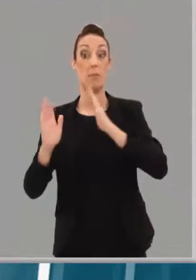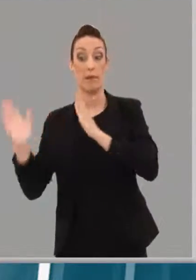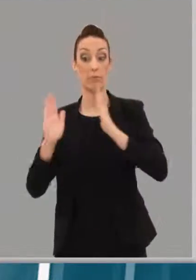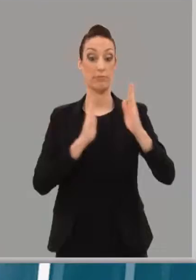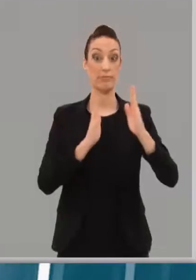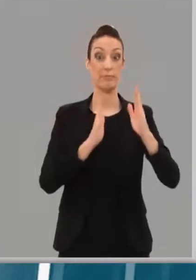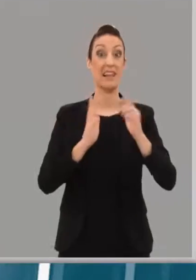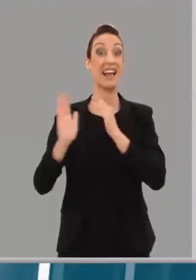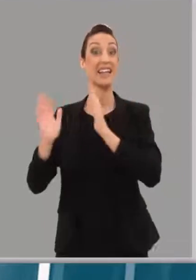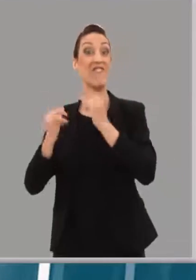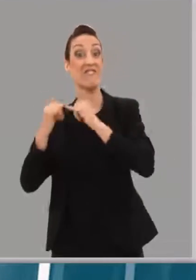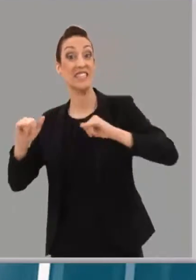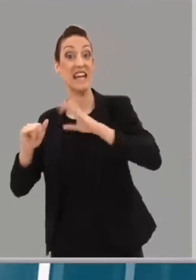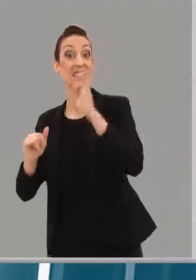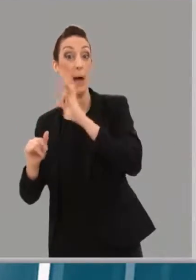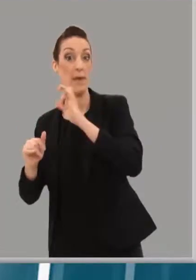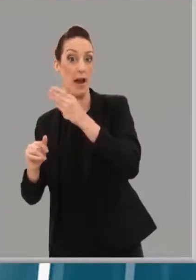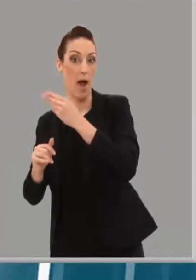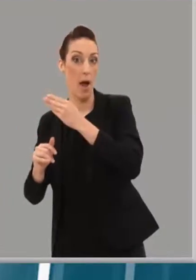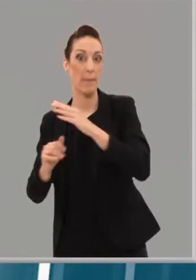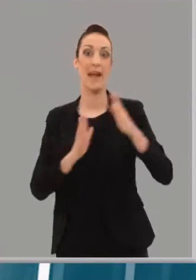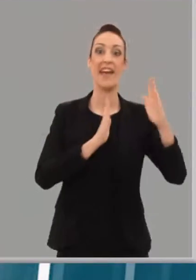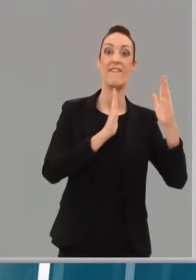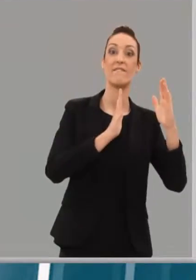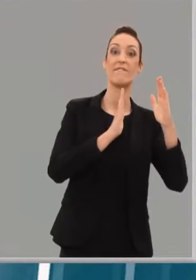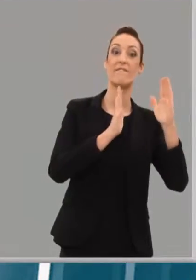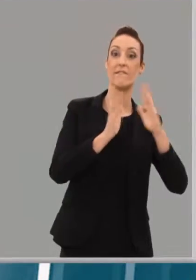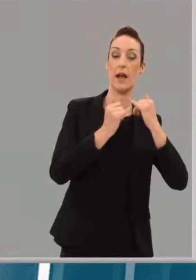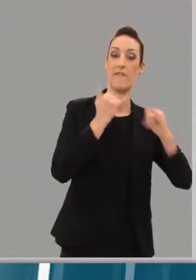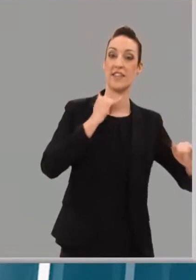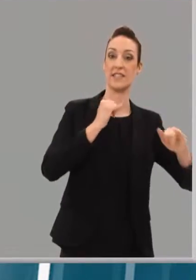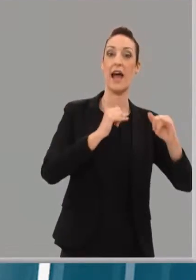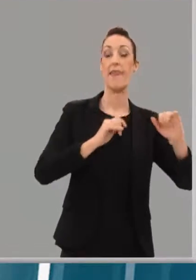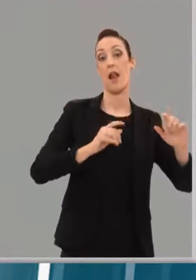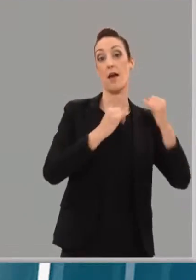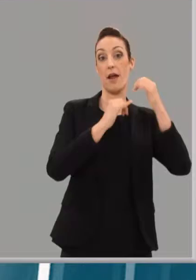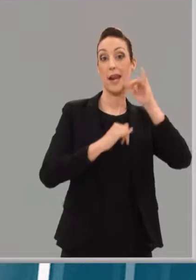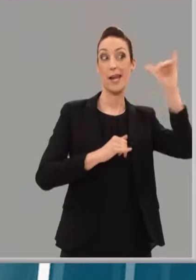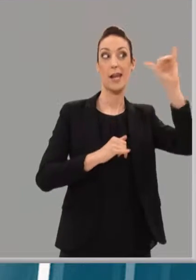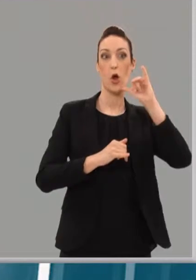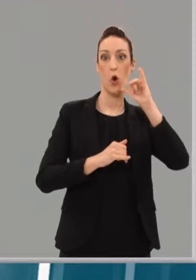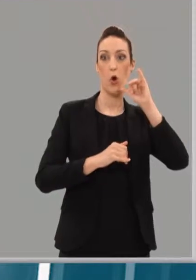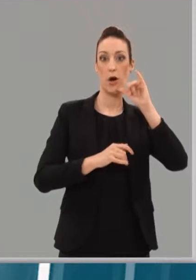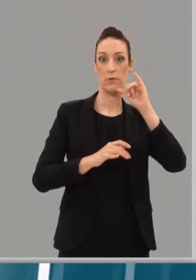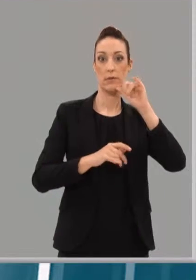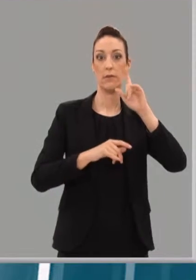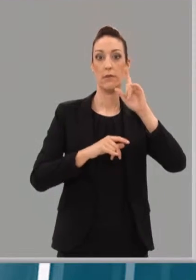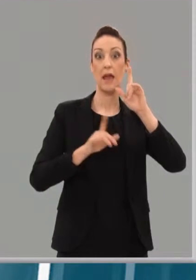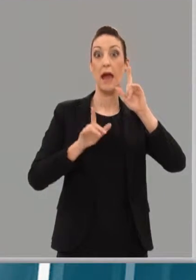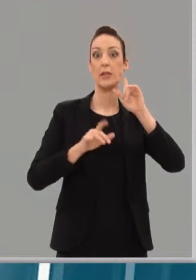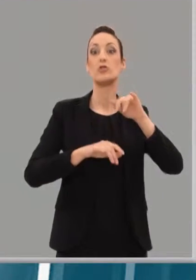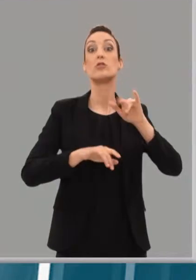San Bernabé en Logroño como las del Día de La Rioja serán presididas por los actuales representantes, eso sí, en funciones.